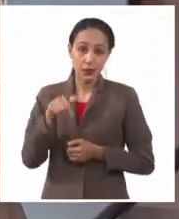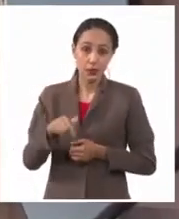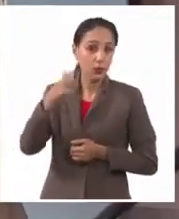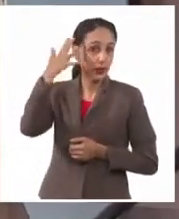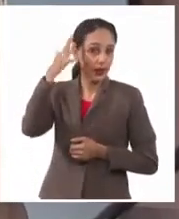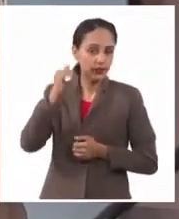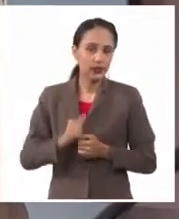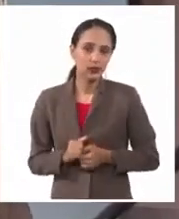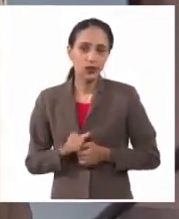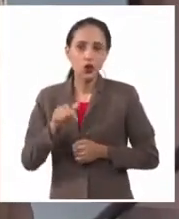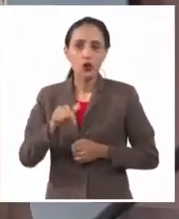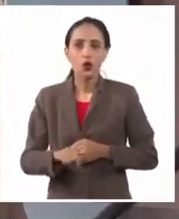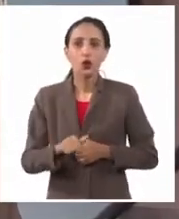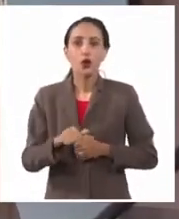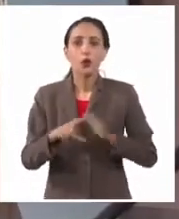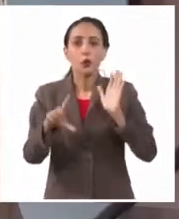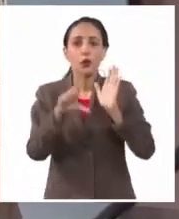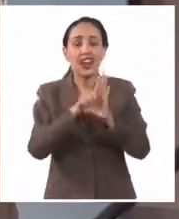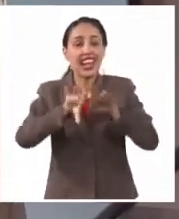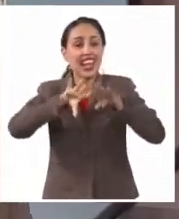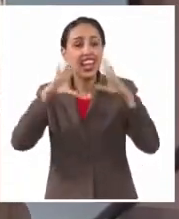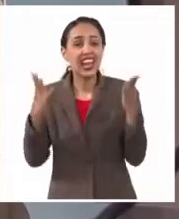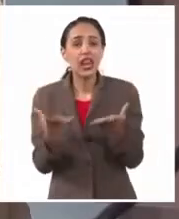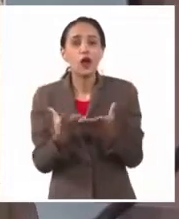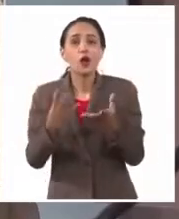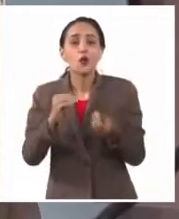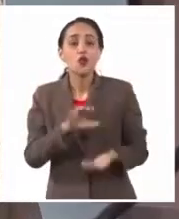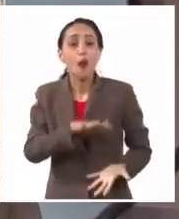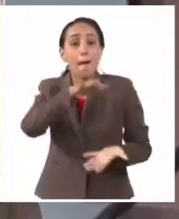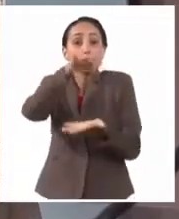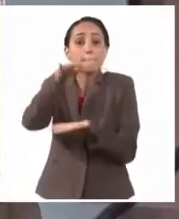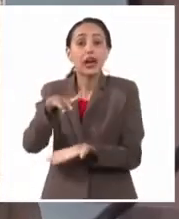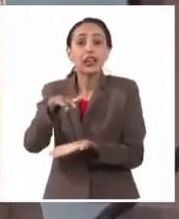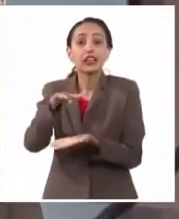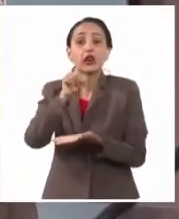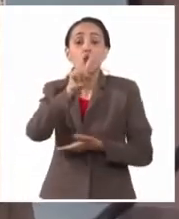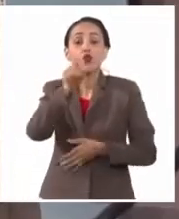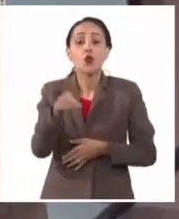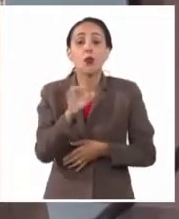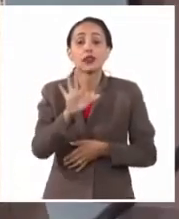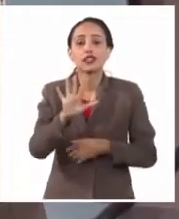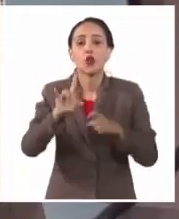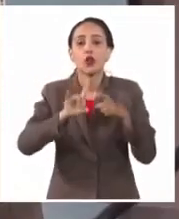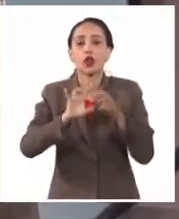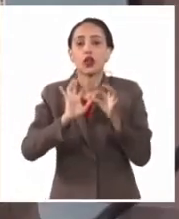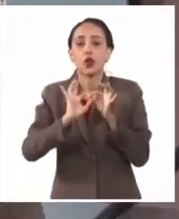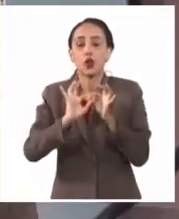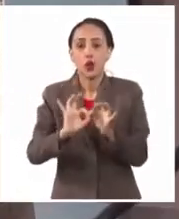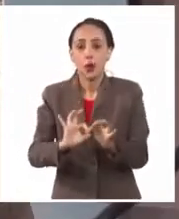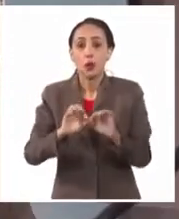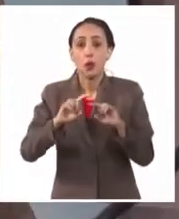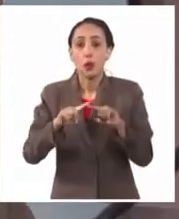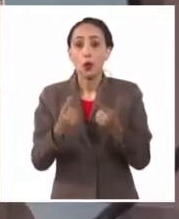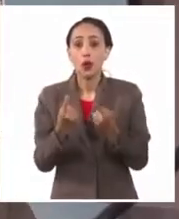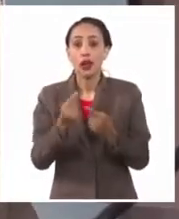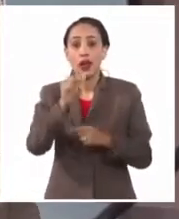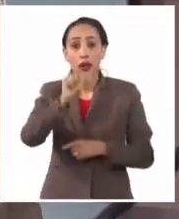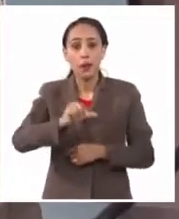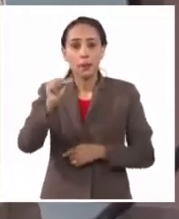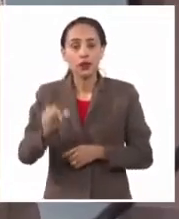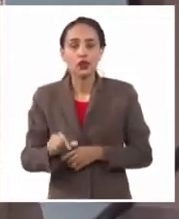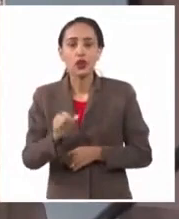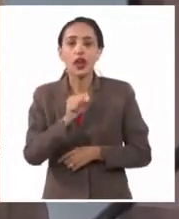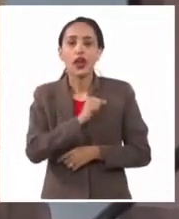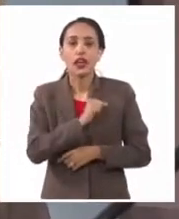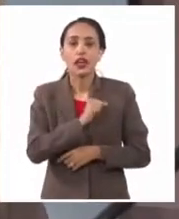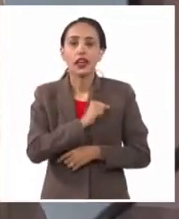por regla general, mucha paquetería de hasta 1,5 kilogramos porque las personas trataban de aliviar